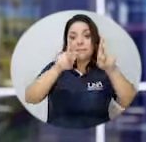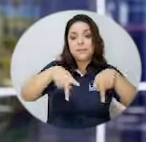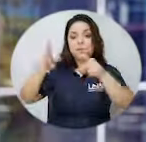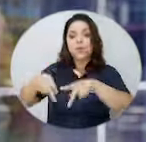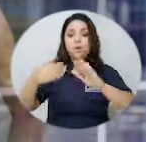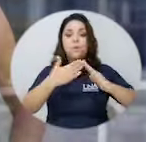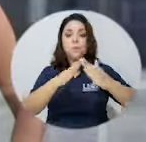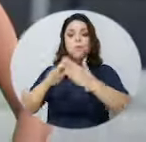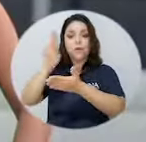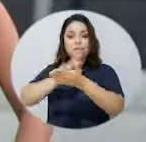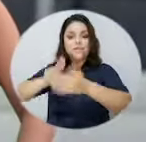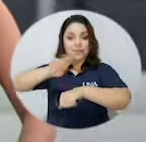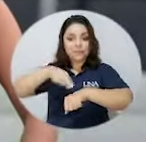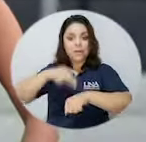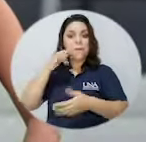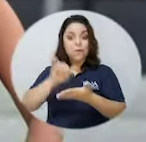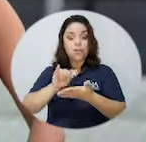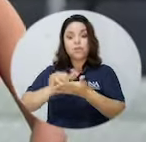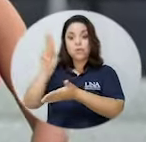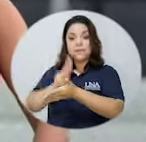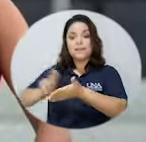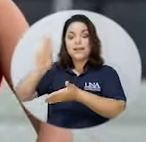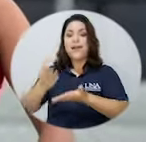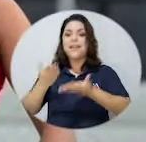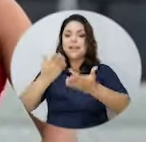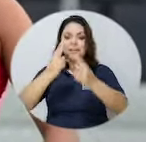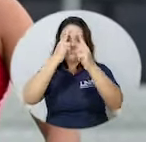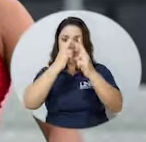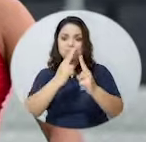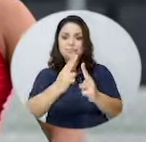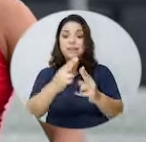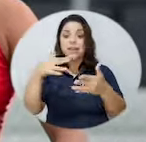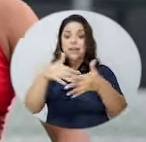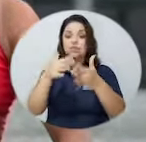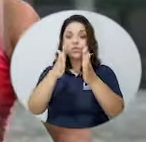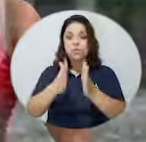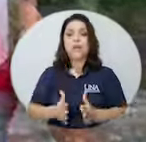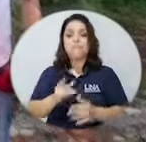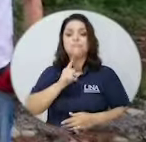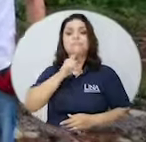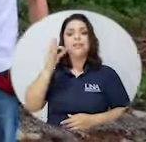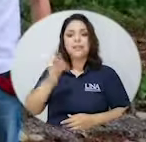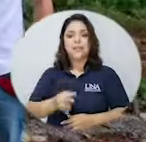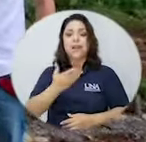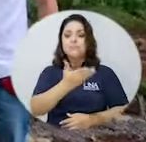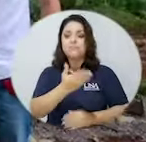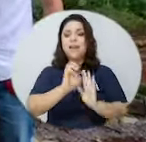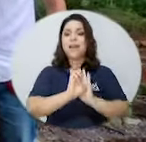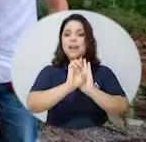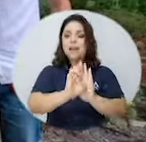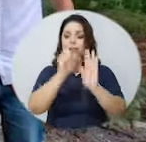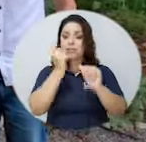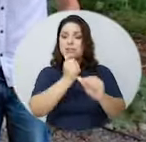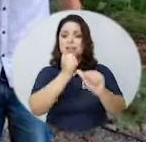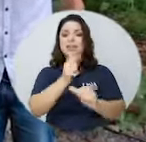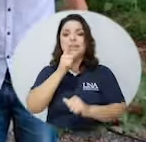comunidad una. Por esto, la Universidad Nacional les rinde homenaje como estudiantes, definitivamente un ejemplo a